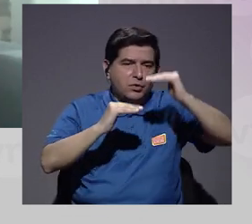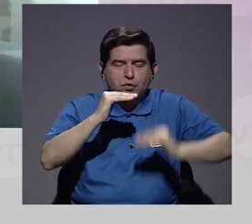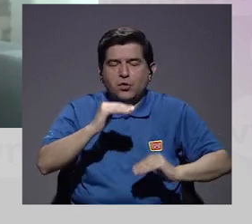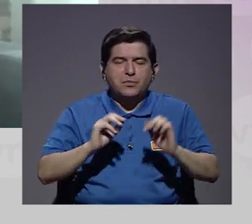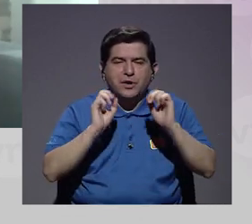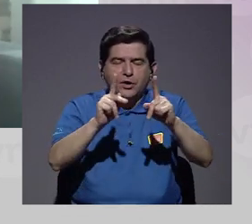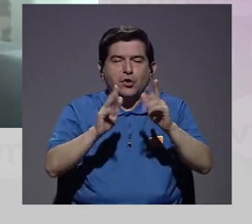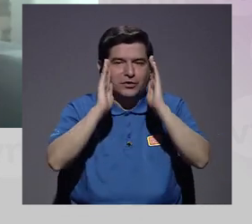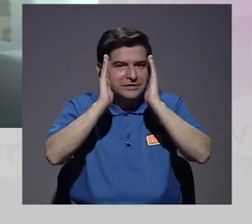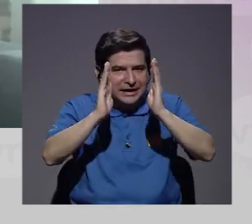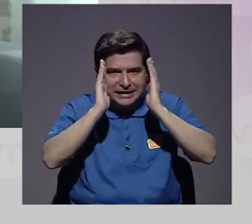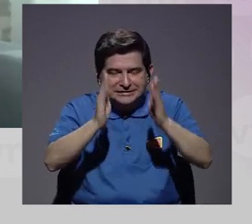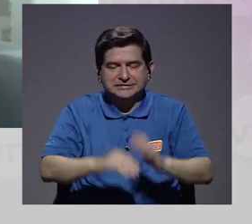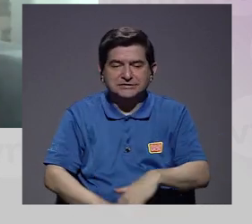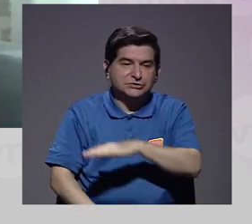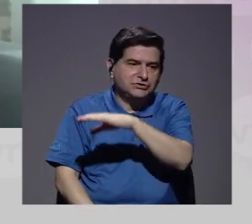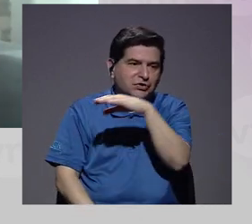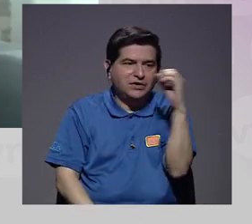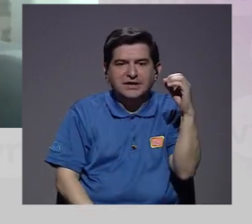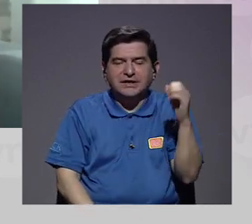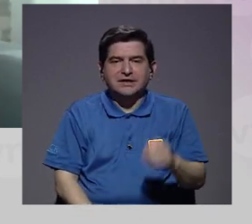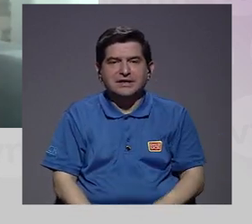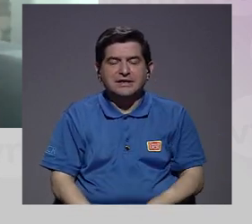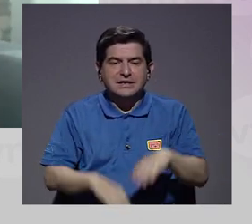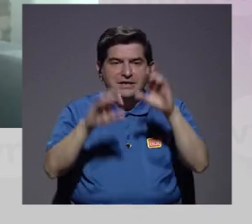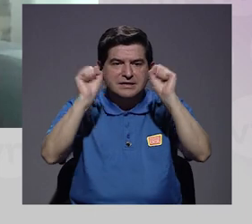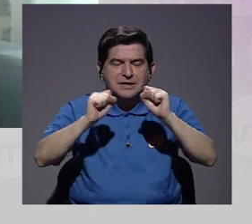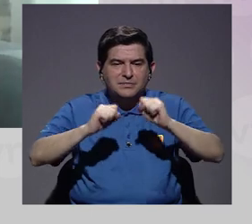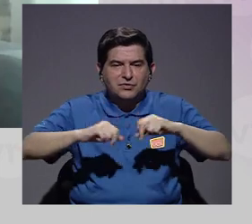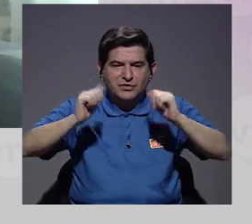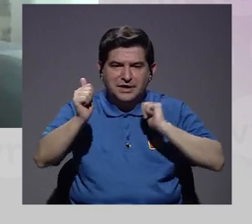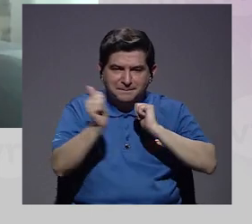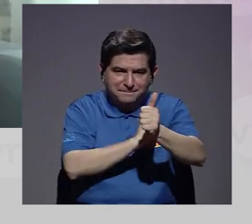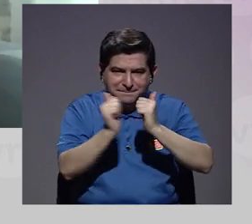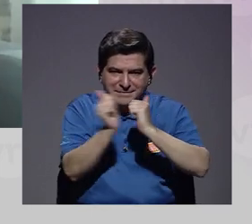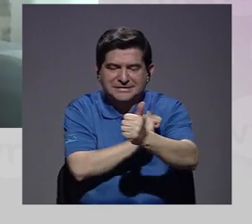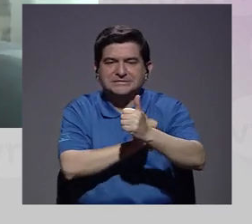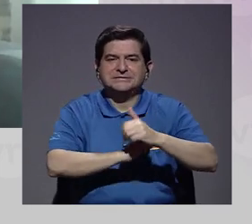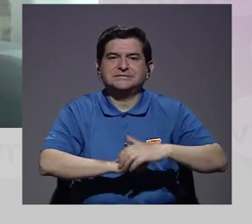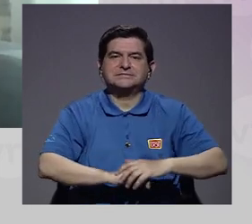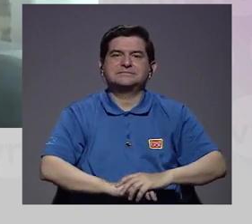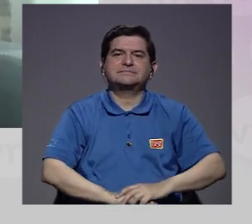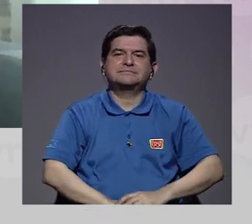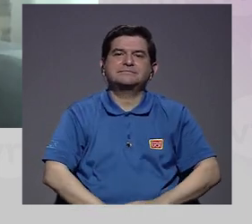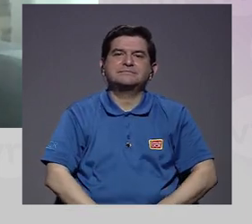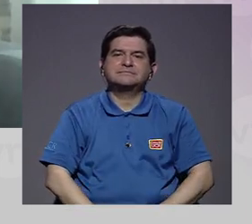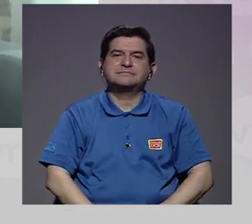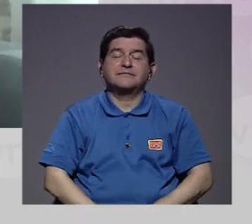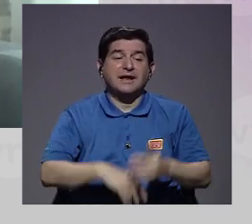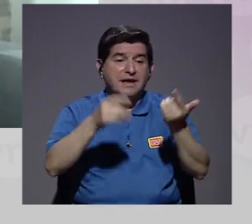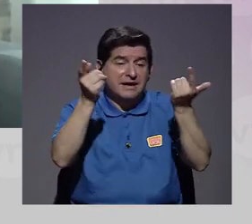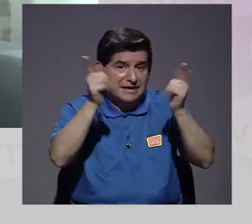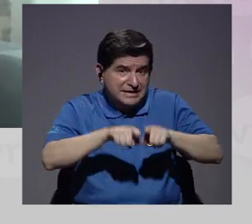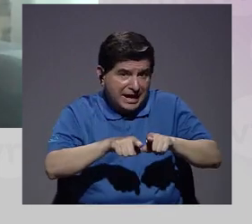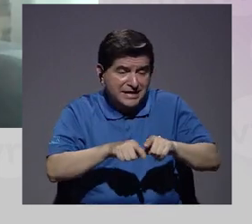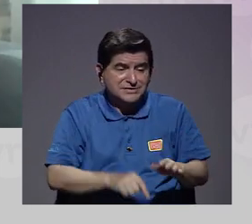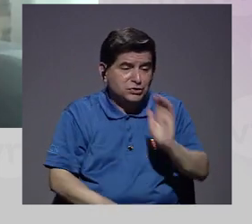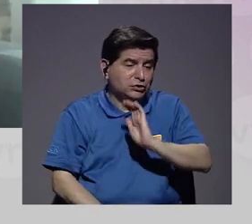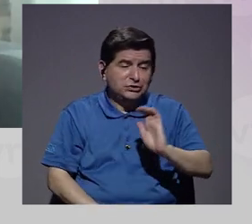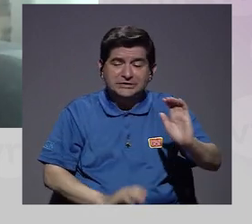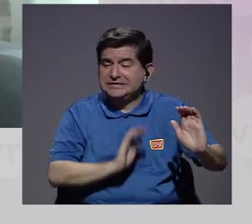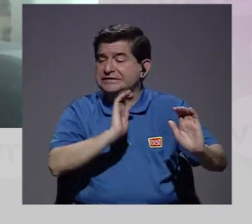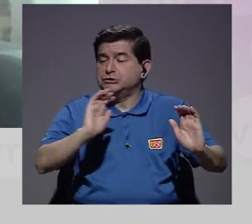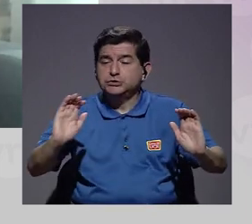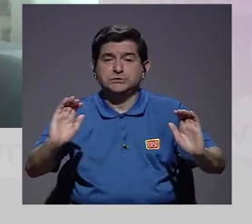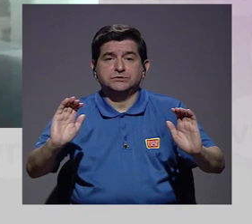posibilidades de atenderla y de, digamos, atravesarla, ¿verdad? Este, en el caso, por